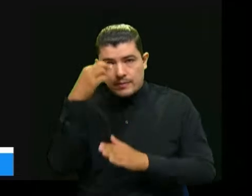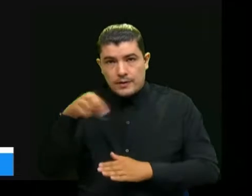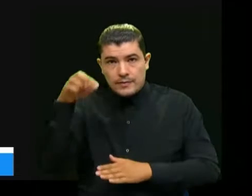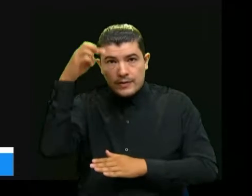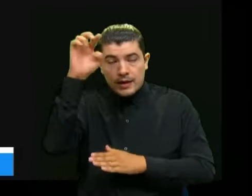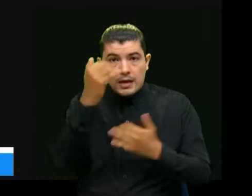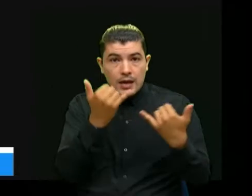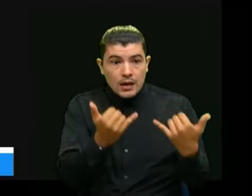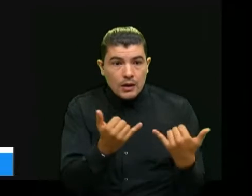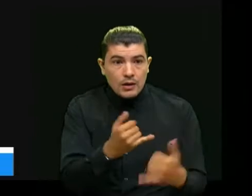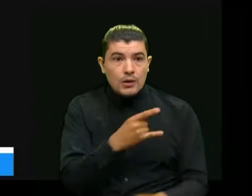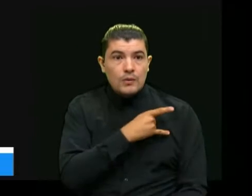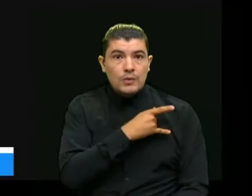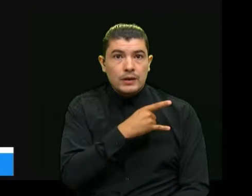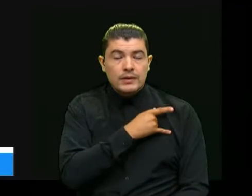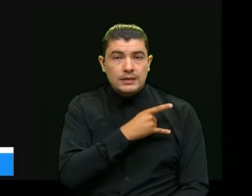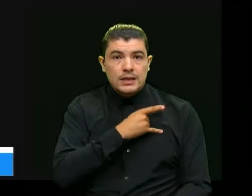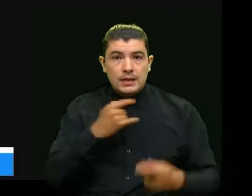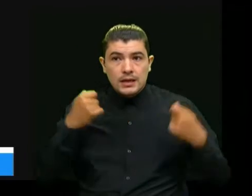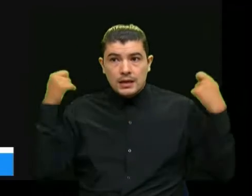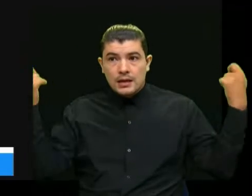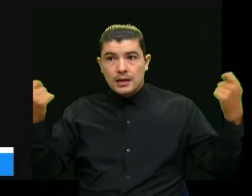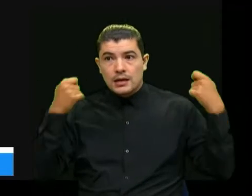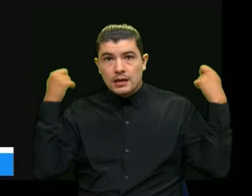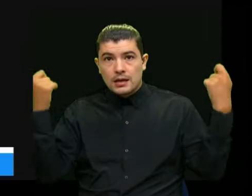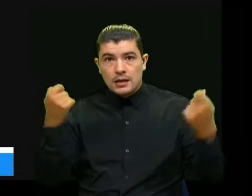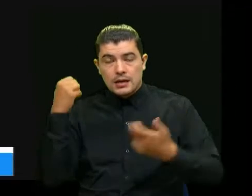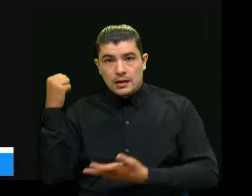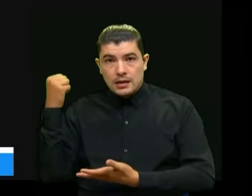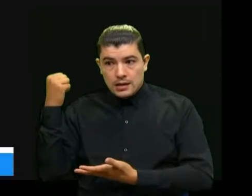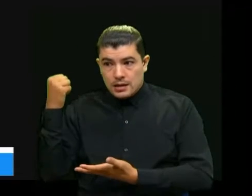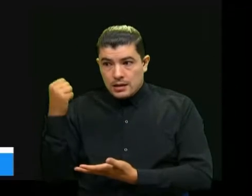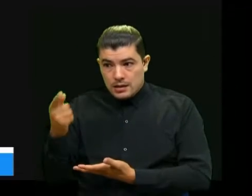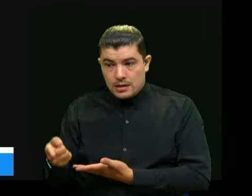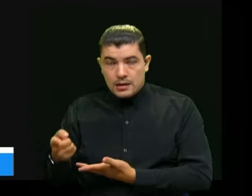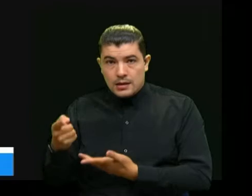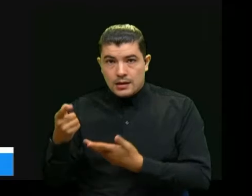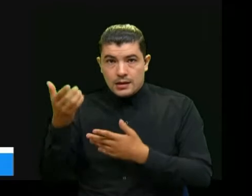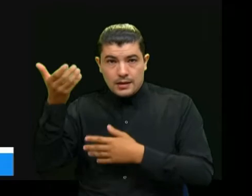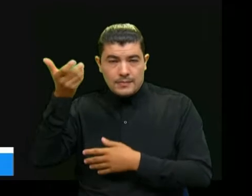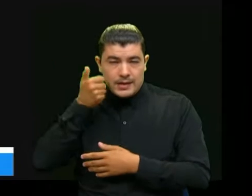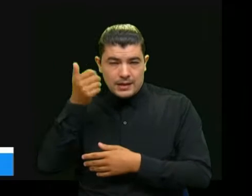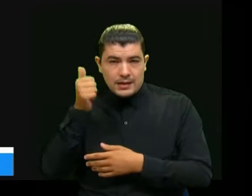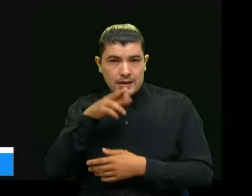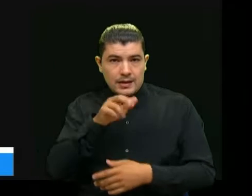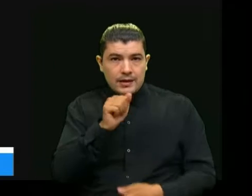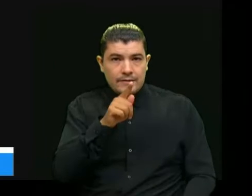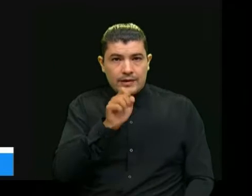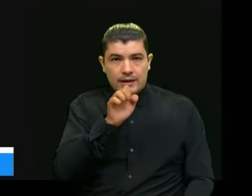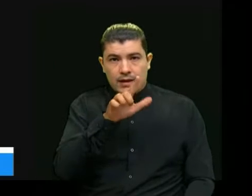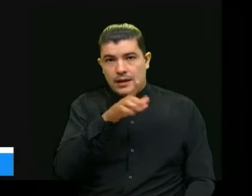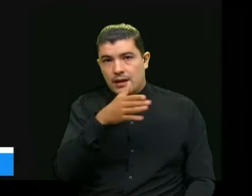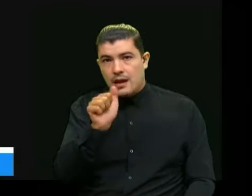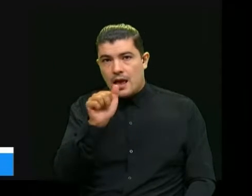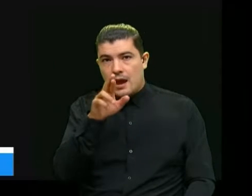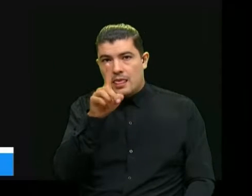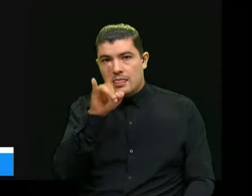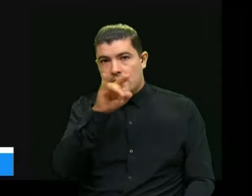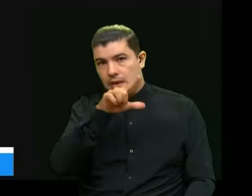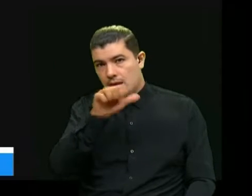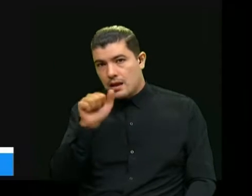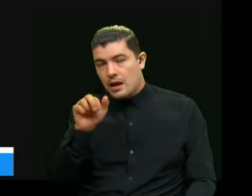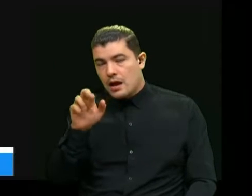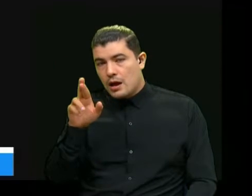universidad ha lanzado un fondo de becas que es el fondo Rafael Ardila Duarte nuestro presidente de Junta